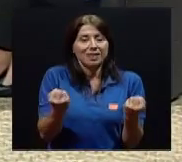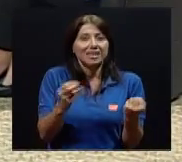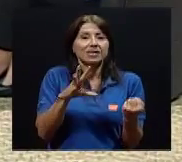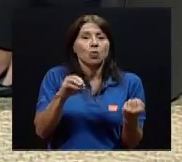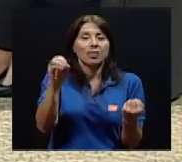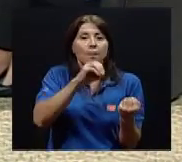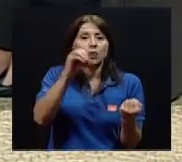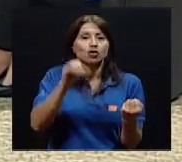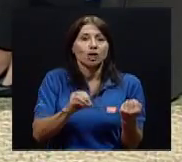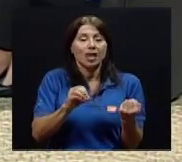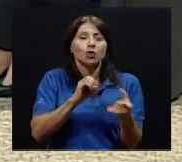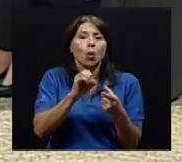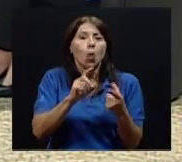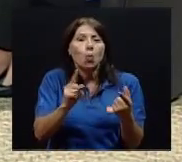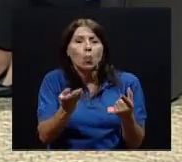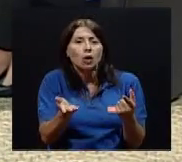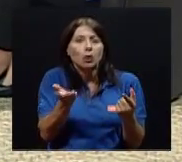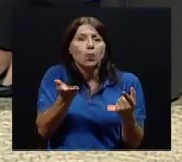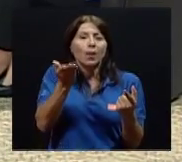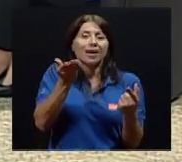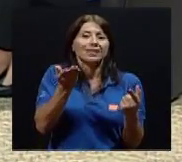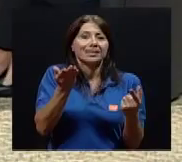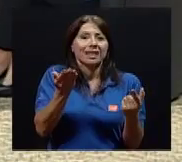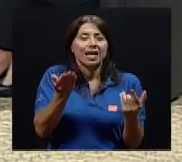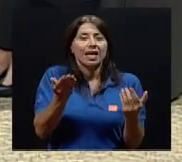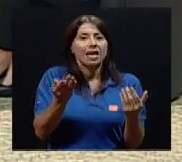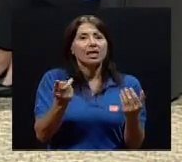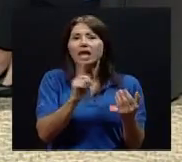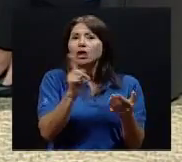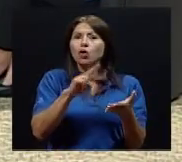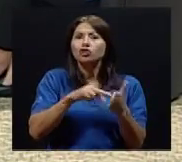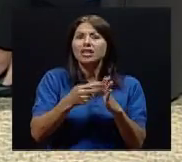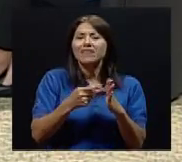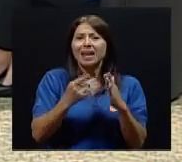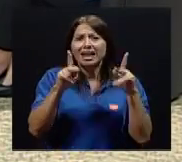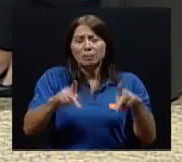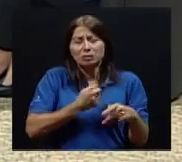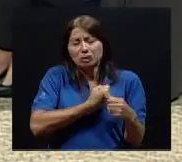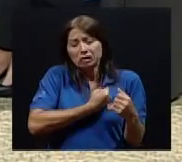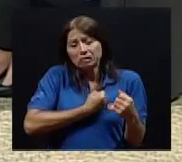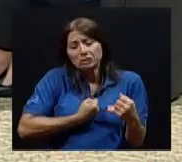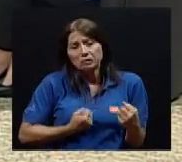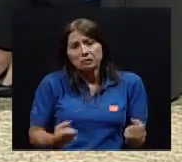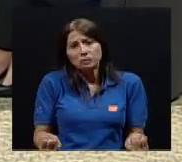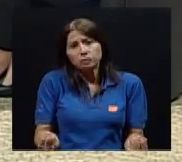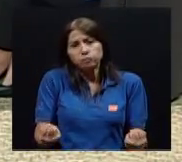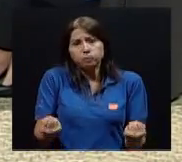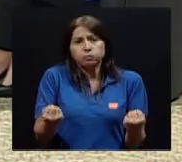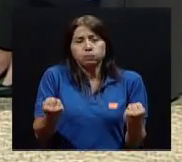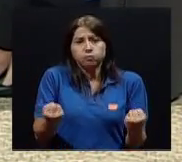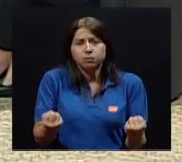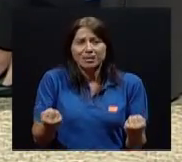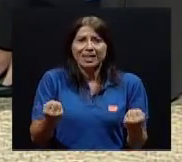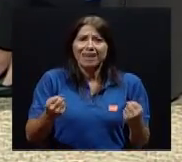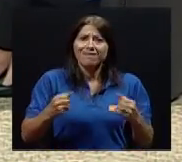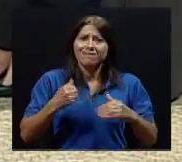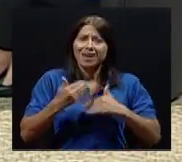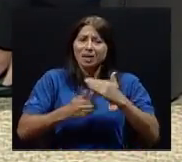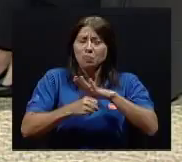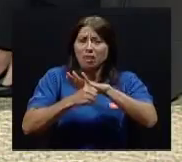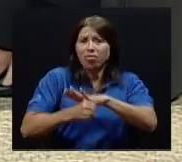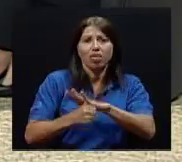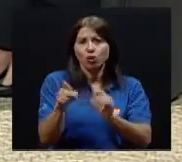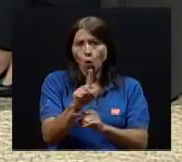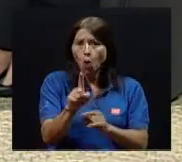serían las pesas, hablando del tema de las pesas. Exactamente, hacer pesas a unas intensidades que no les vayan a exigir más allá de